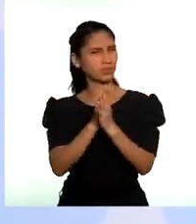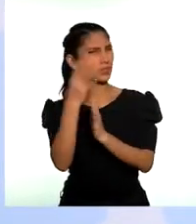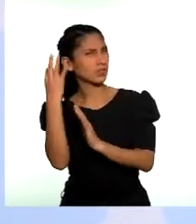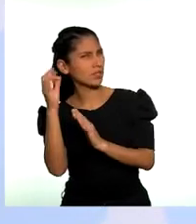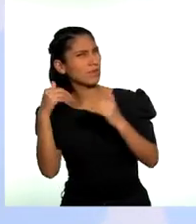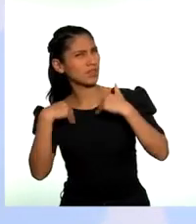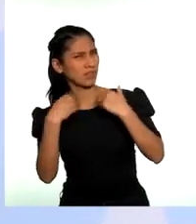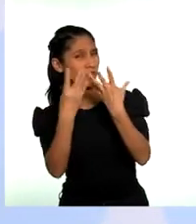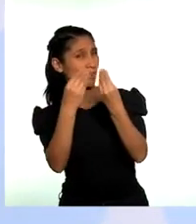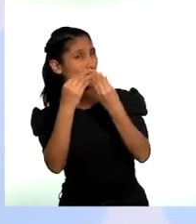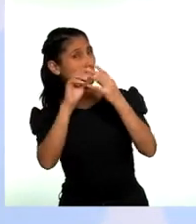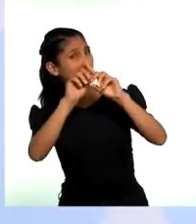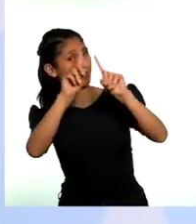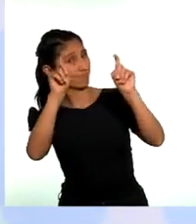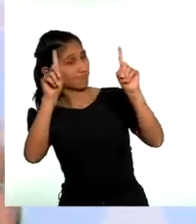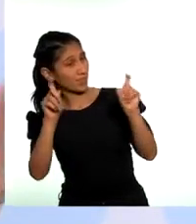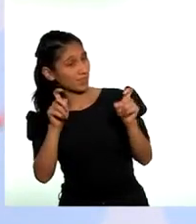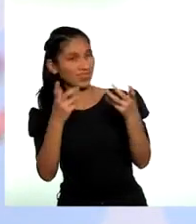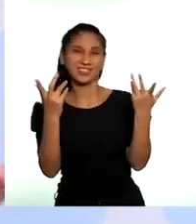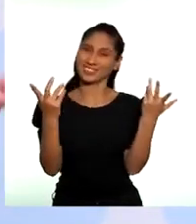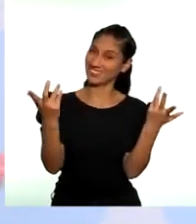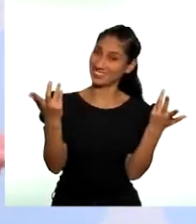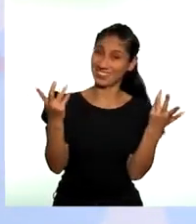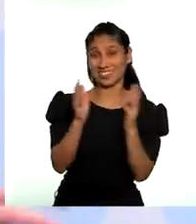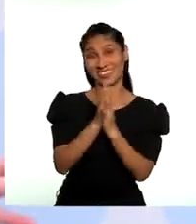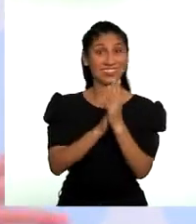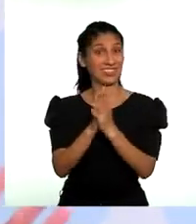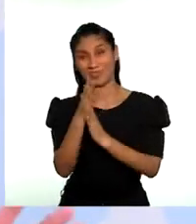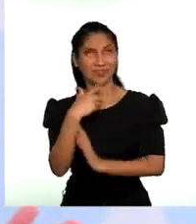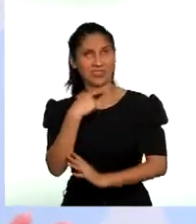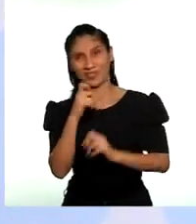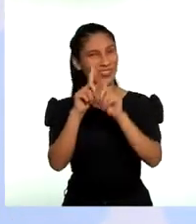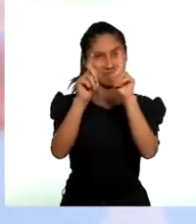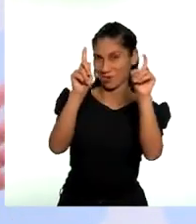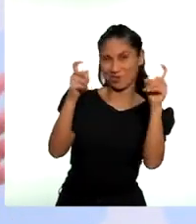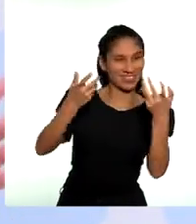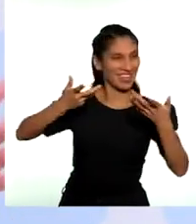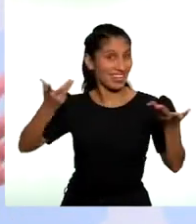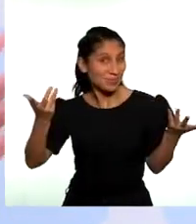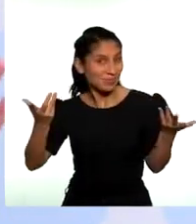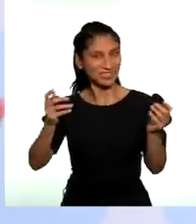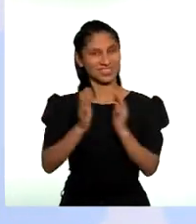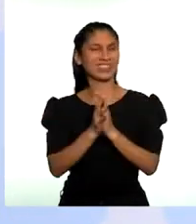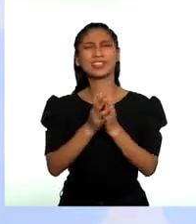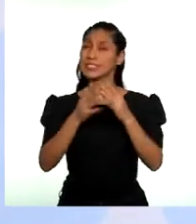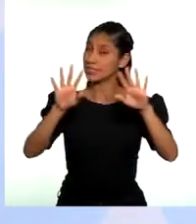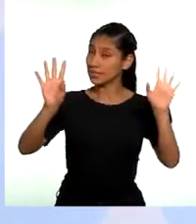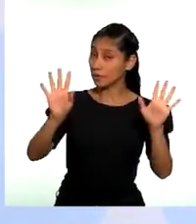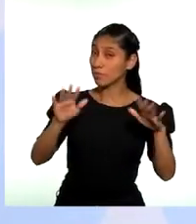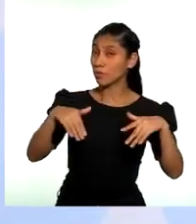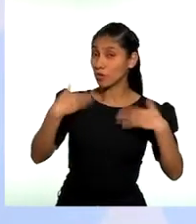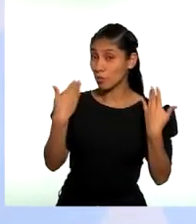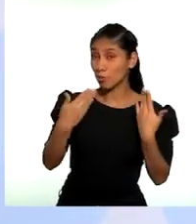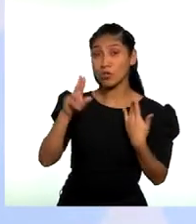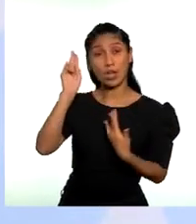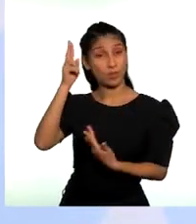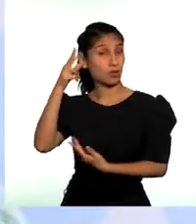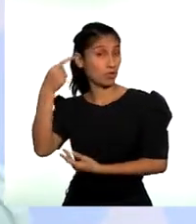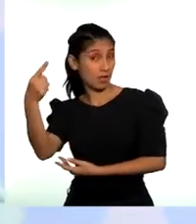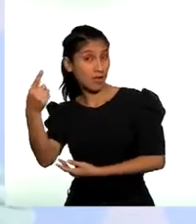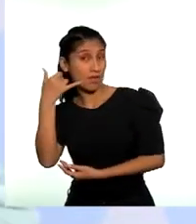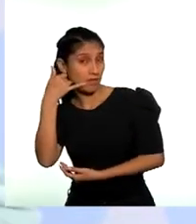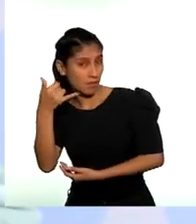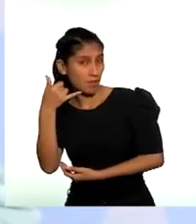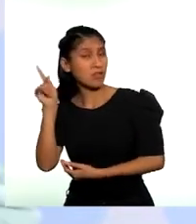muchas interrogantes. Es que me encanta cuestionarme las cosas, Gugli. Quizá podamos llamar a alguna profesora y nos pueda